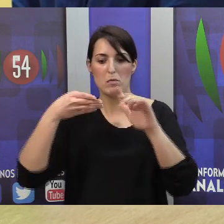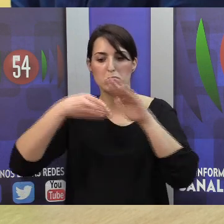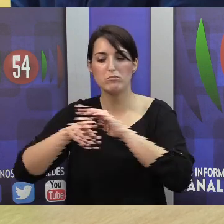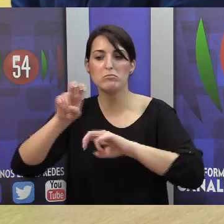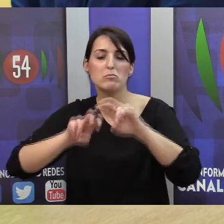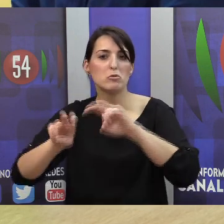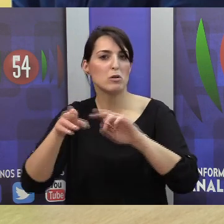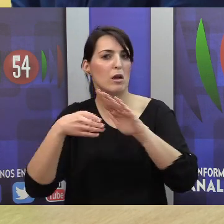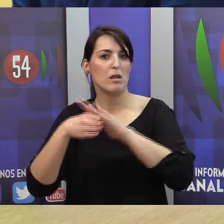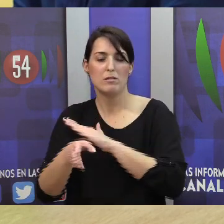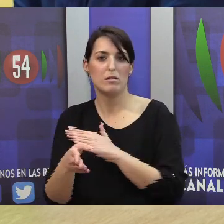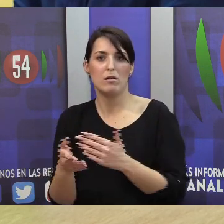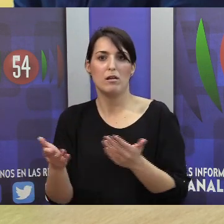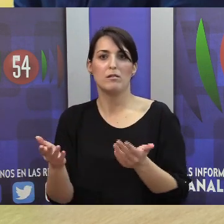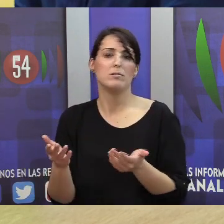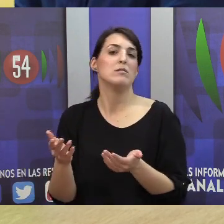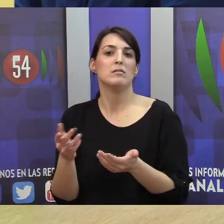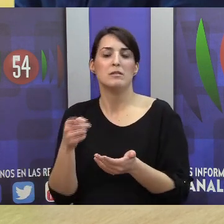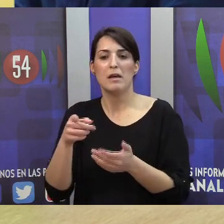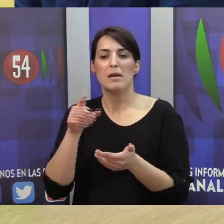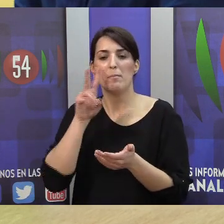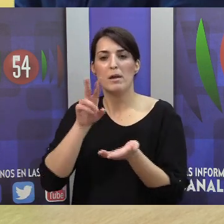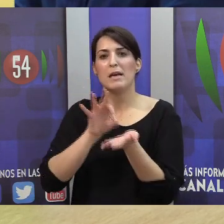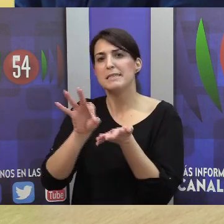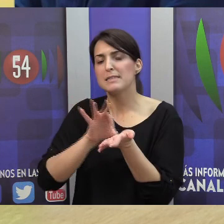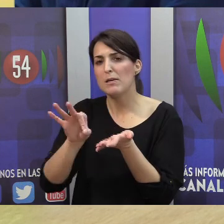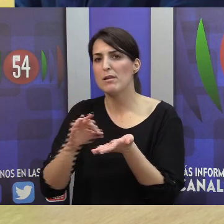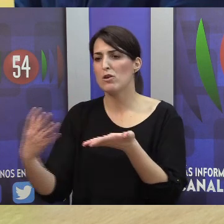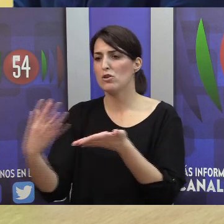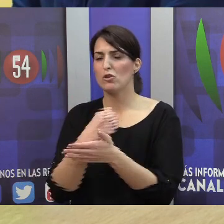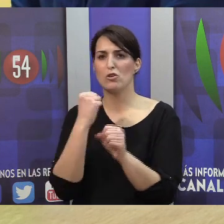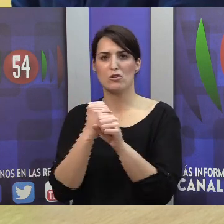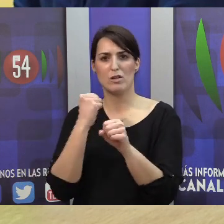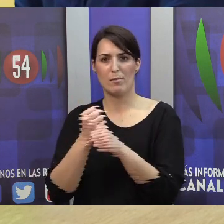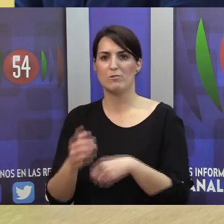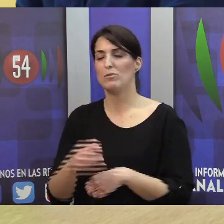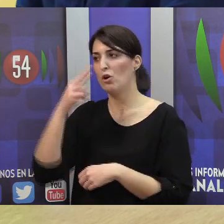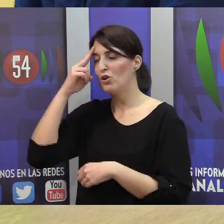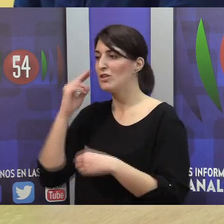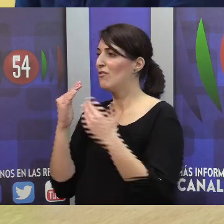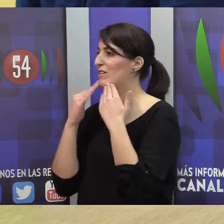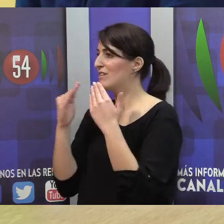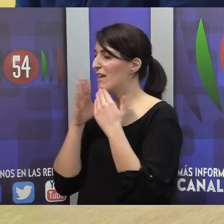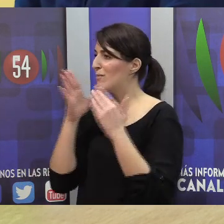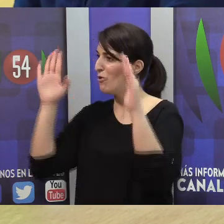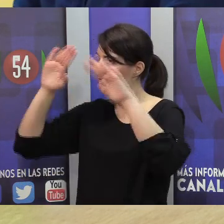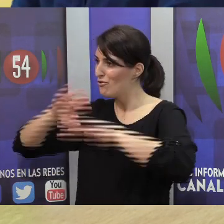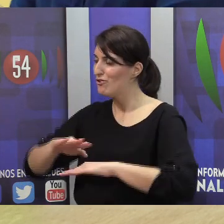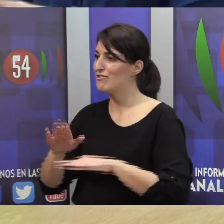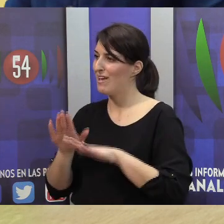nos puede localizar, y ahí ve todos los servicios, y todos los trabajos que hacemos. José Luis, gracias por estar esta noche con nosotros,